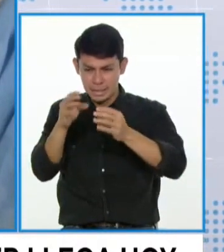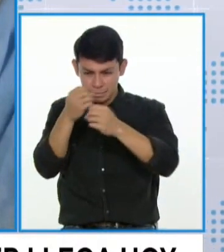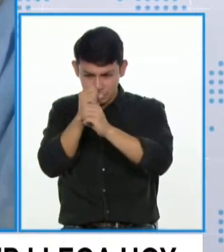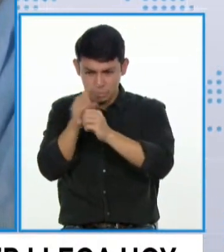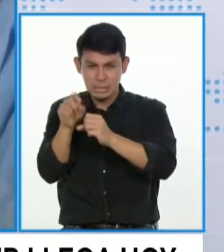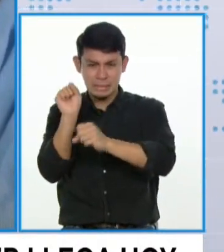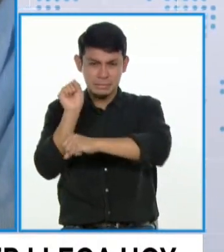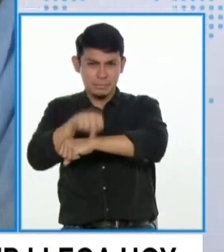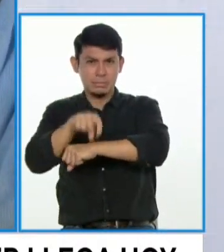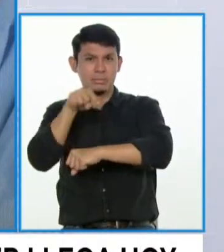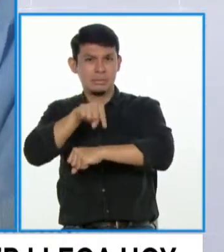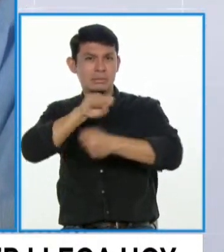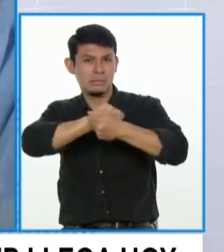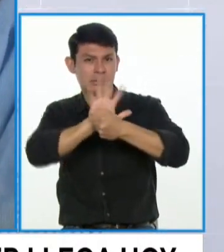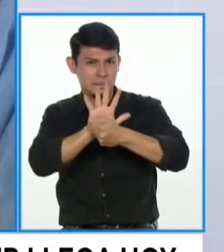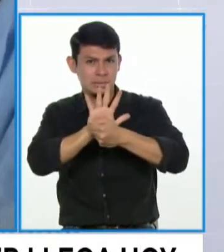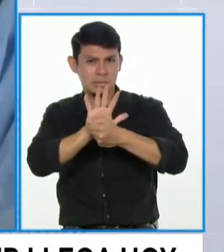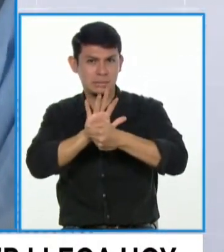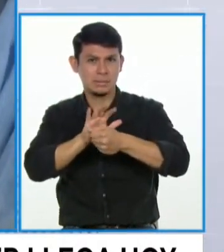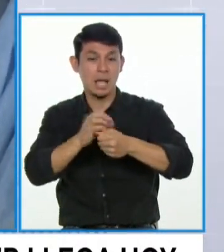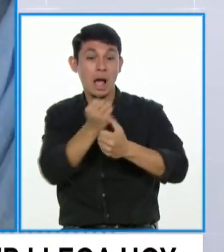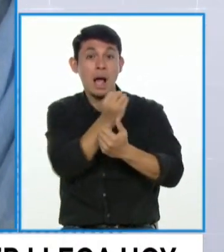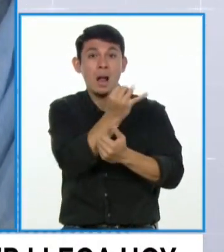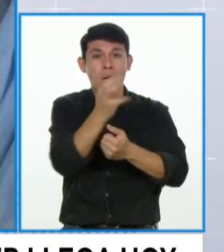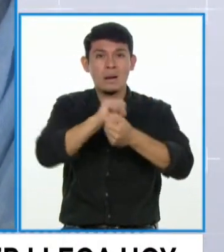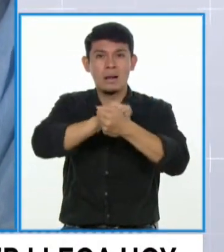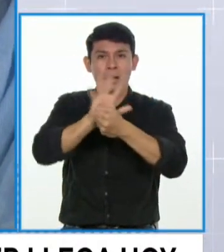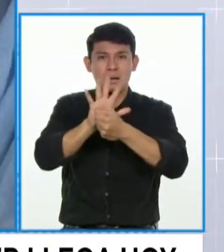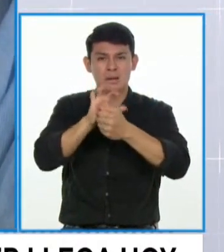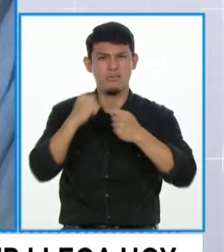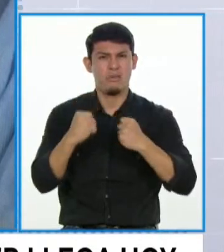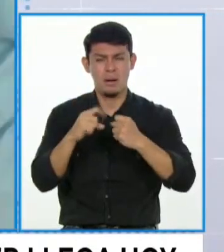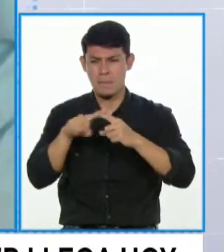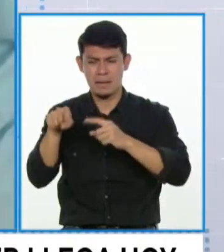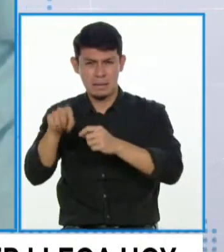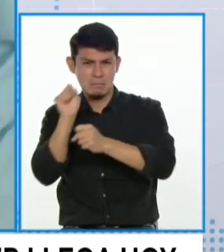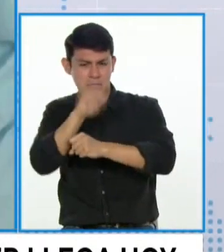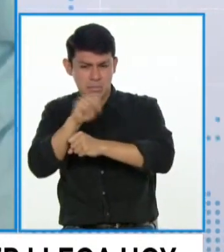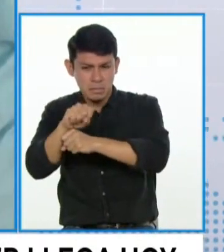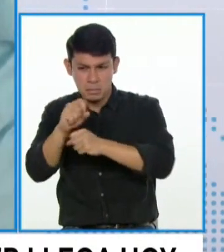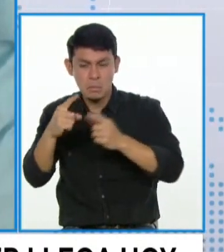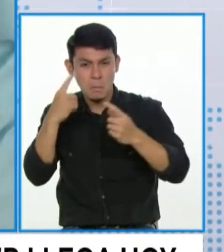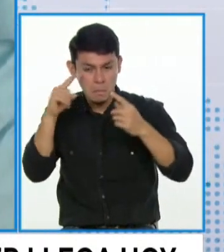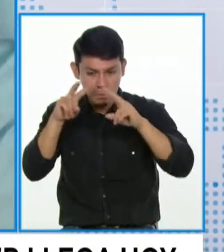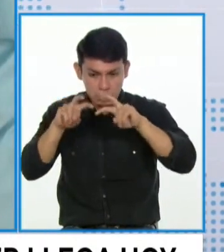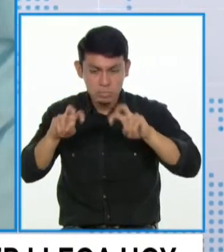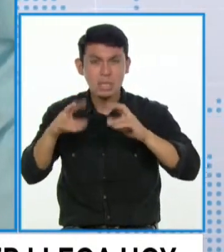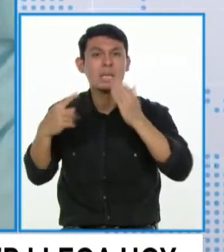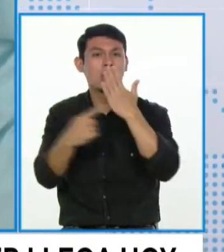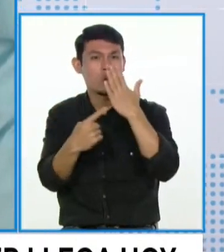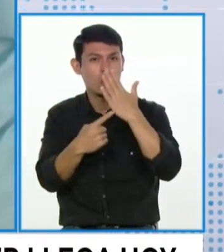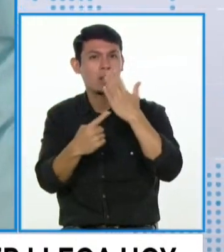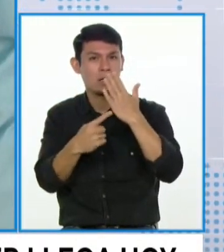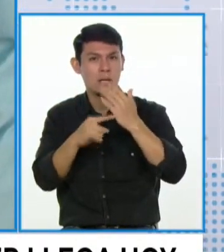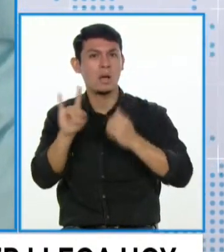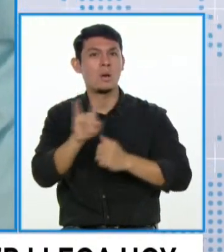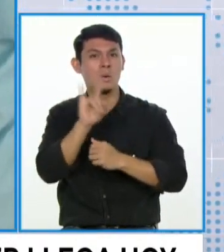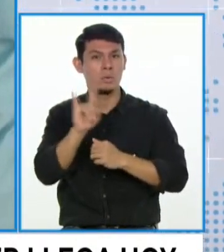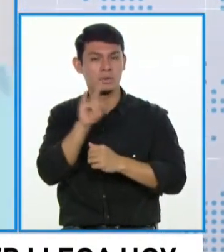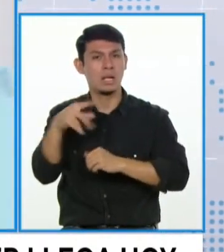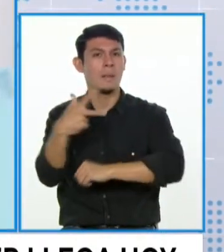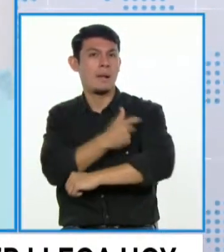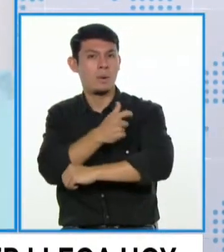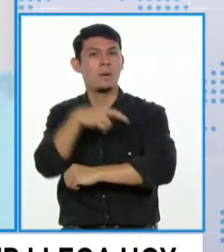variantes sudafricanas que son resistentes a las vacunas. Entonces, esa es una de las grandes pros de la tecnología que usa la